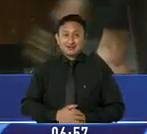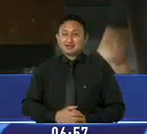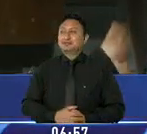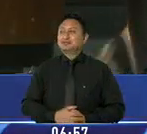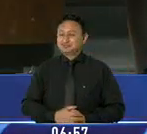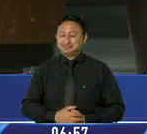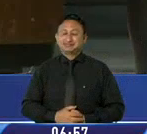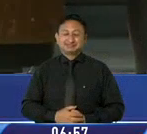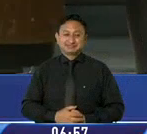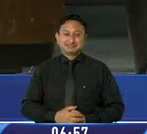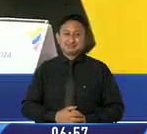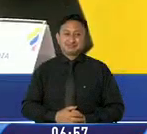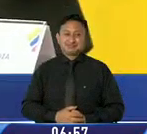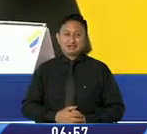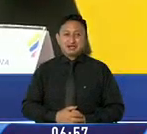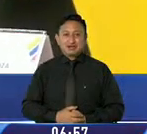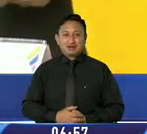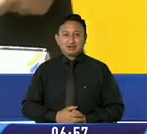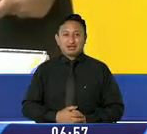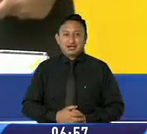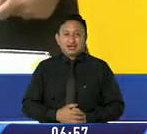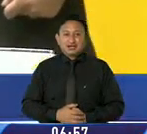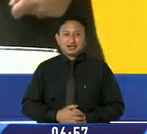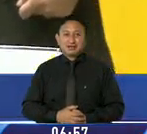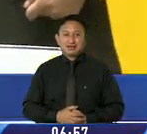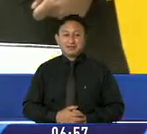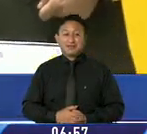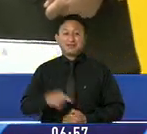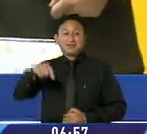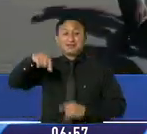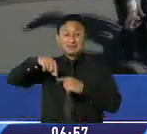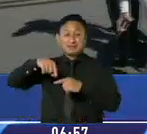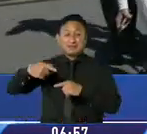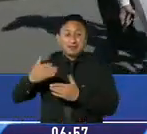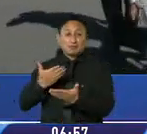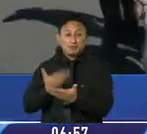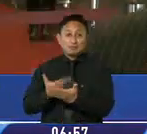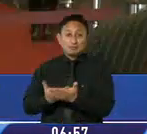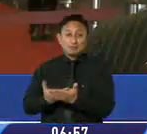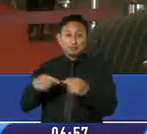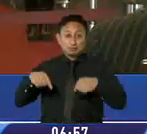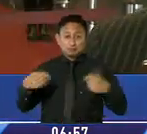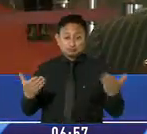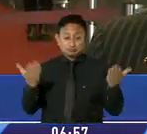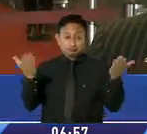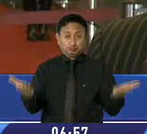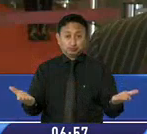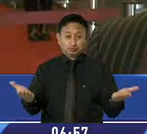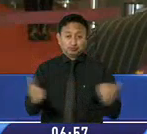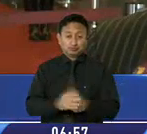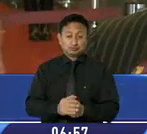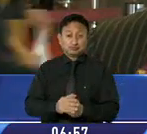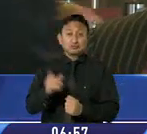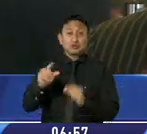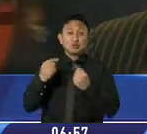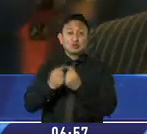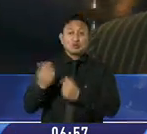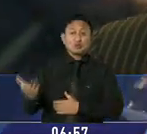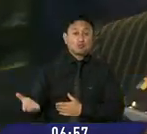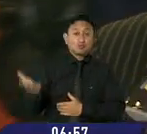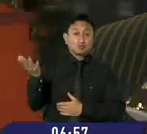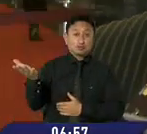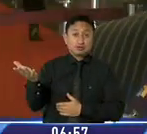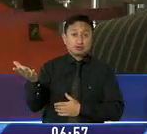empresas offshore. Existen dos informes que se pondrán en consideración. El de mayoría que va a ser